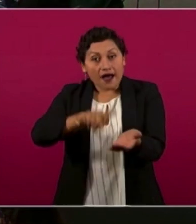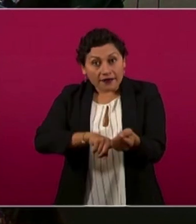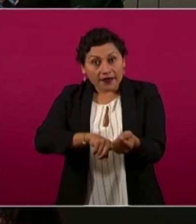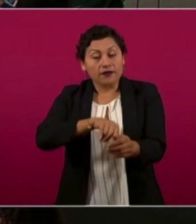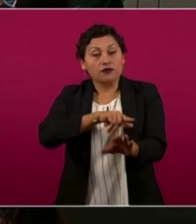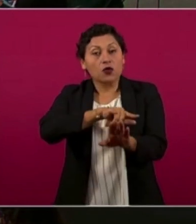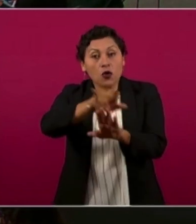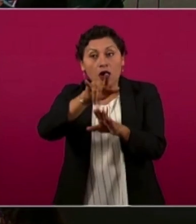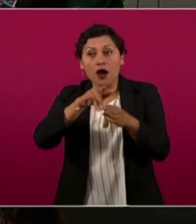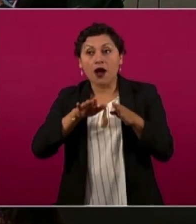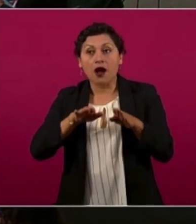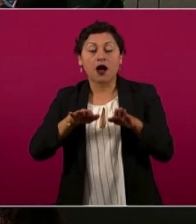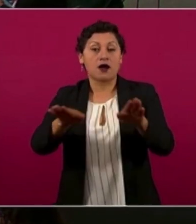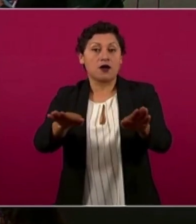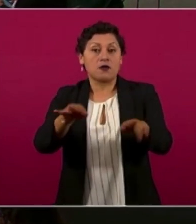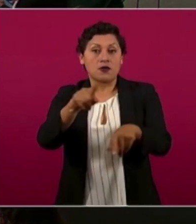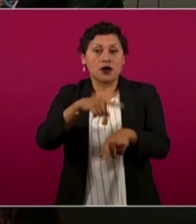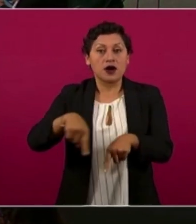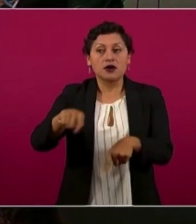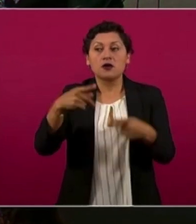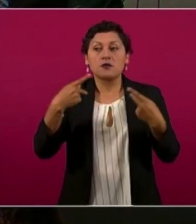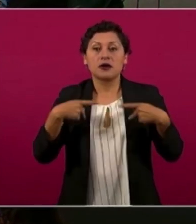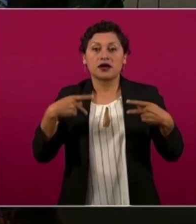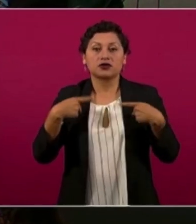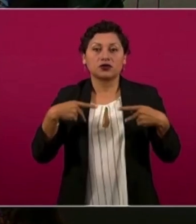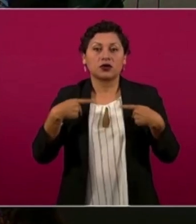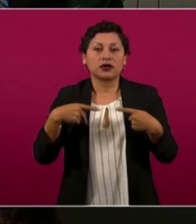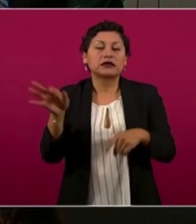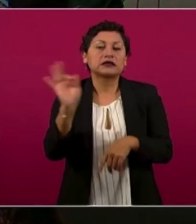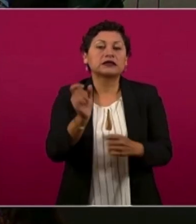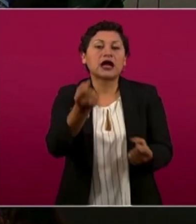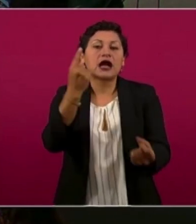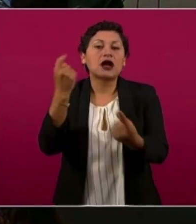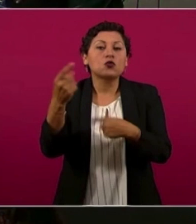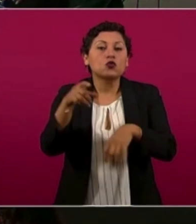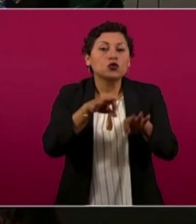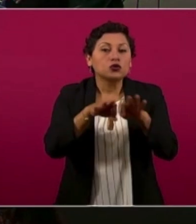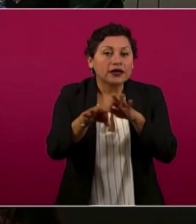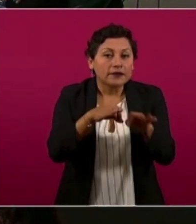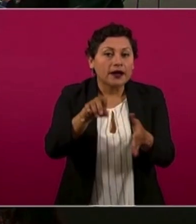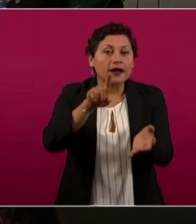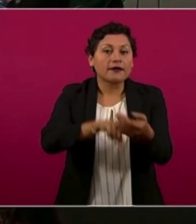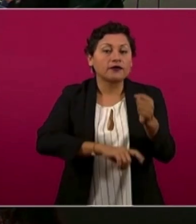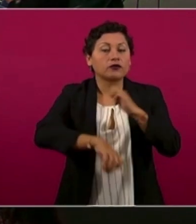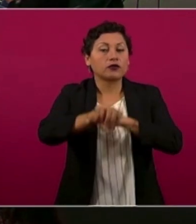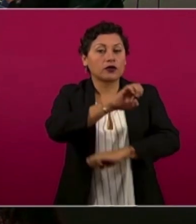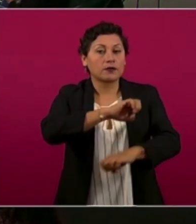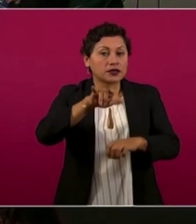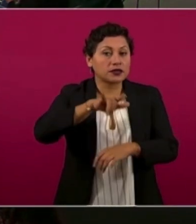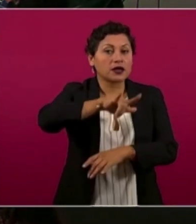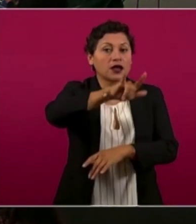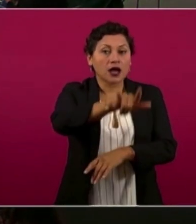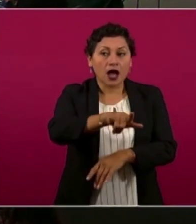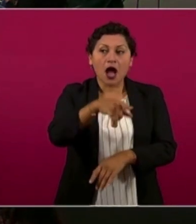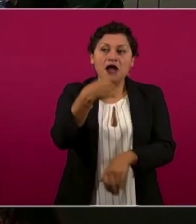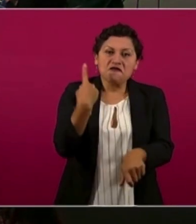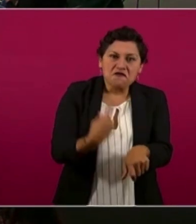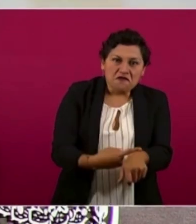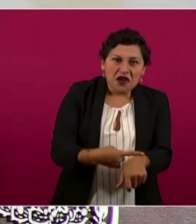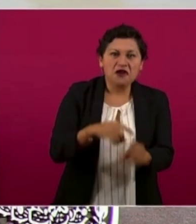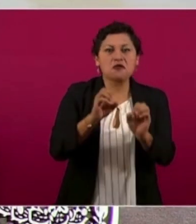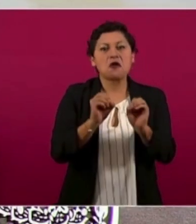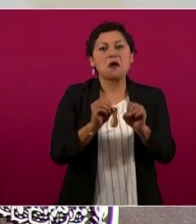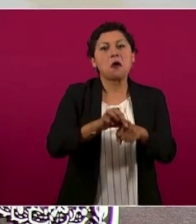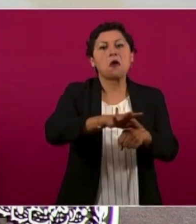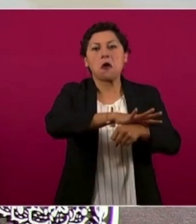reportarse enfermos, que a lo mejor tienen COVID y que se van a ir a hacer la prueba, pero con una sola persona